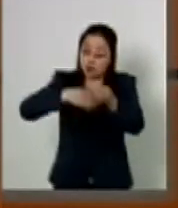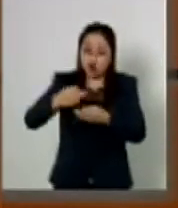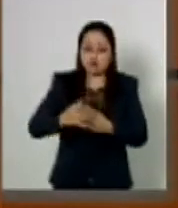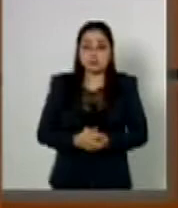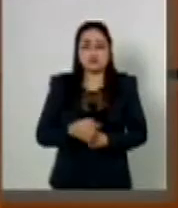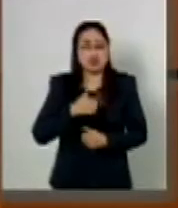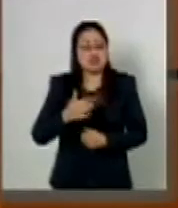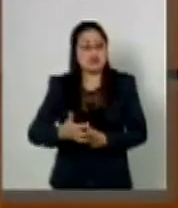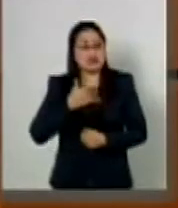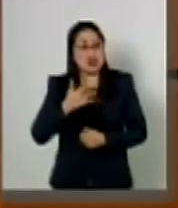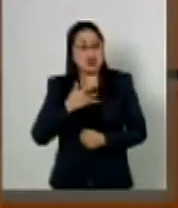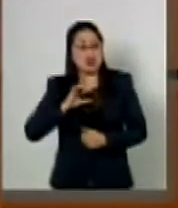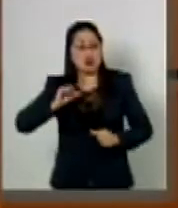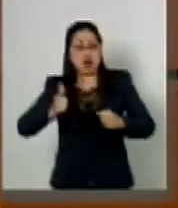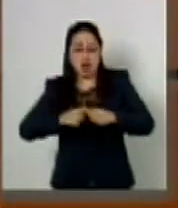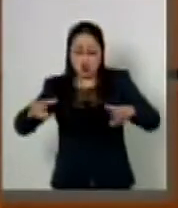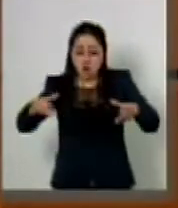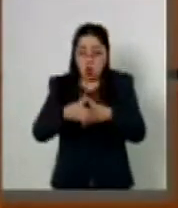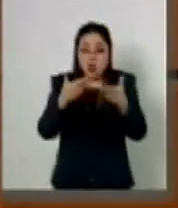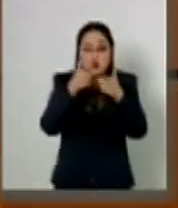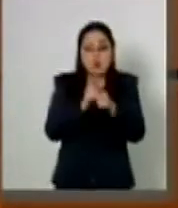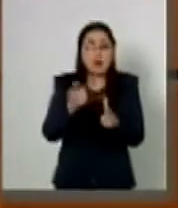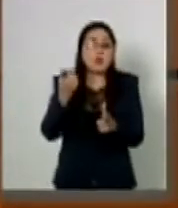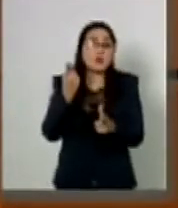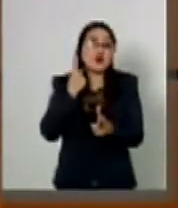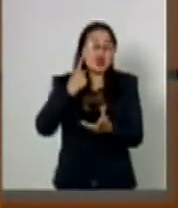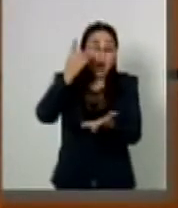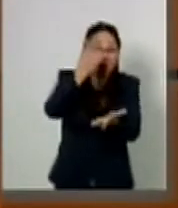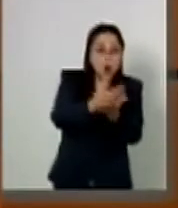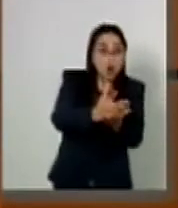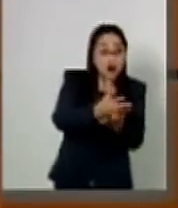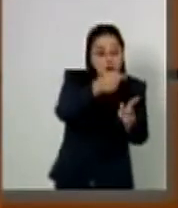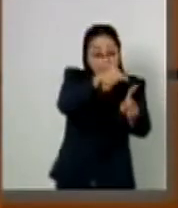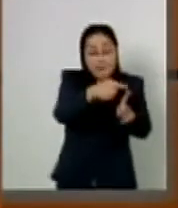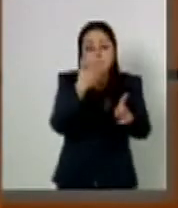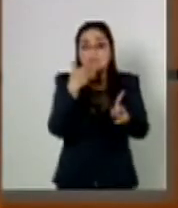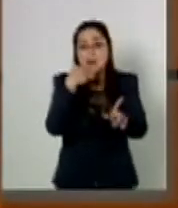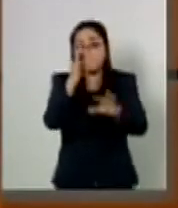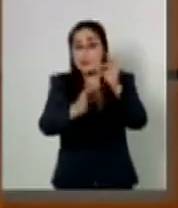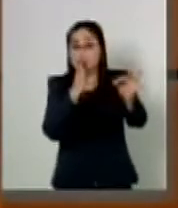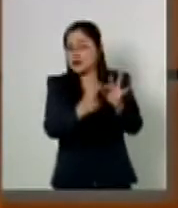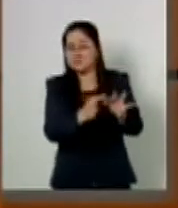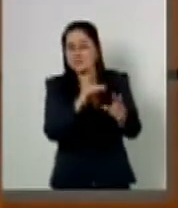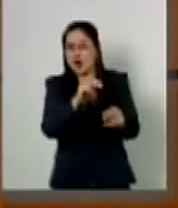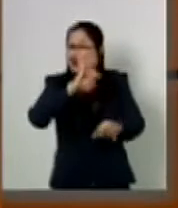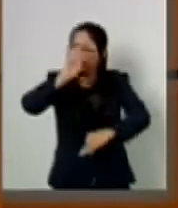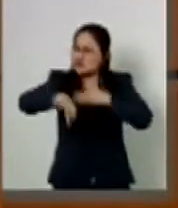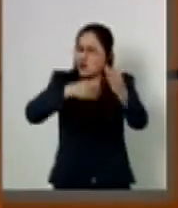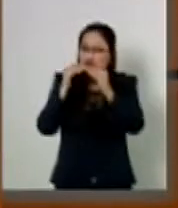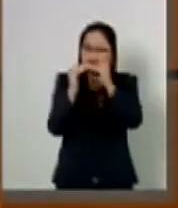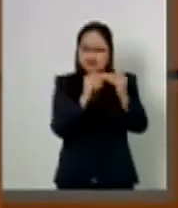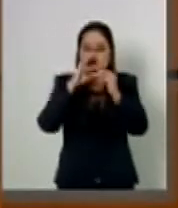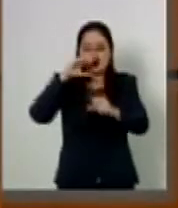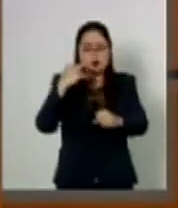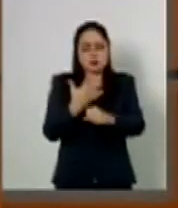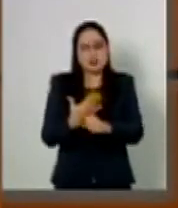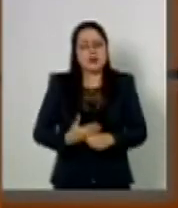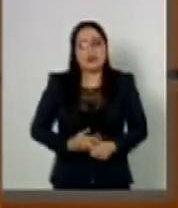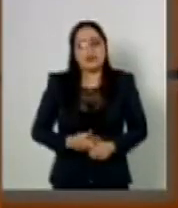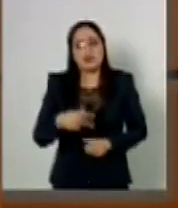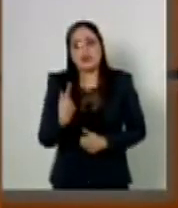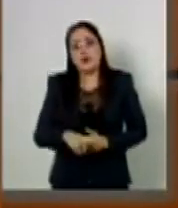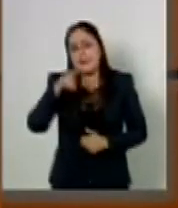considero que alguna fuerza política podría exculparse de este problema. México enfrenta